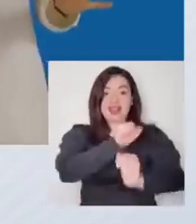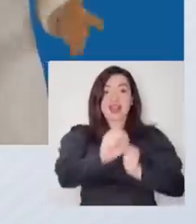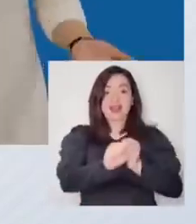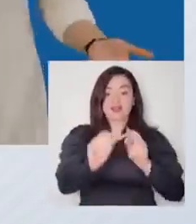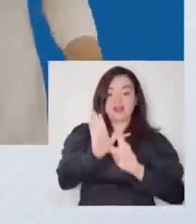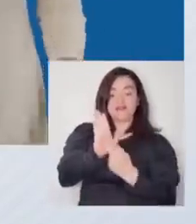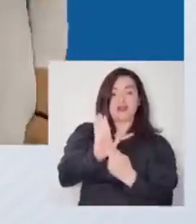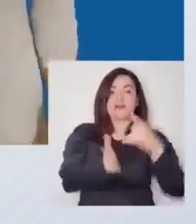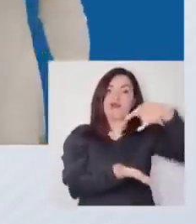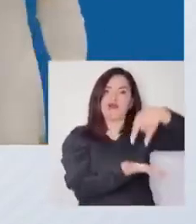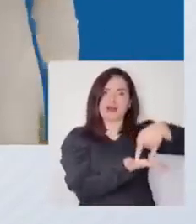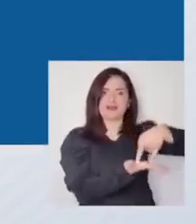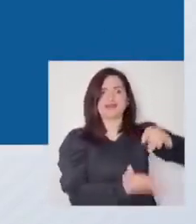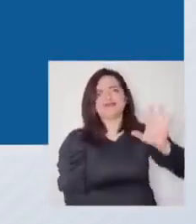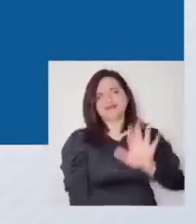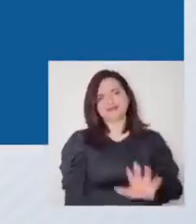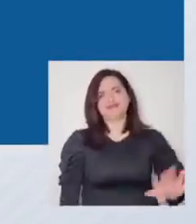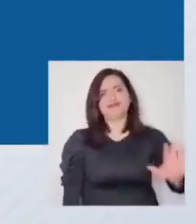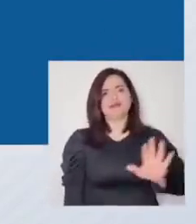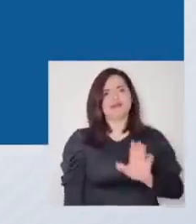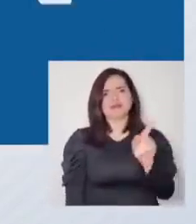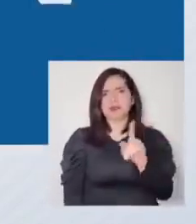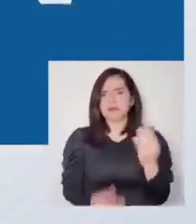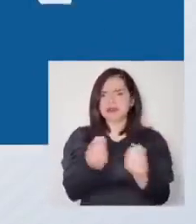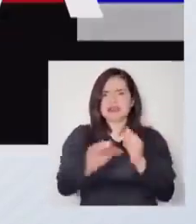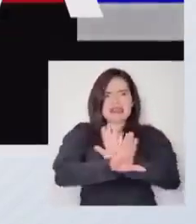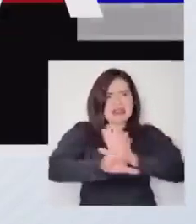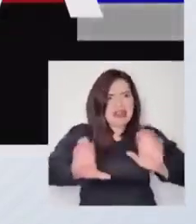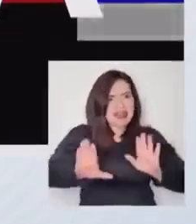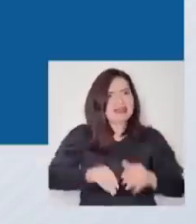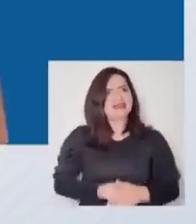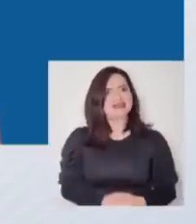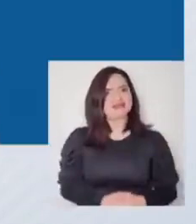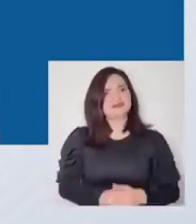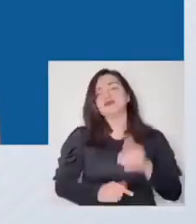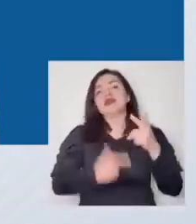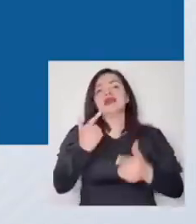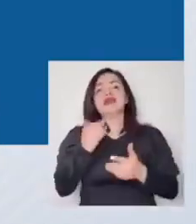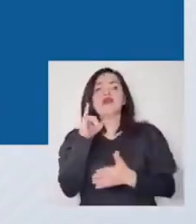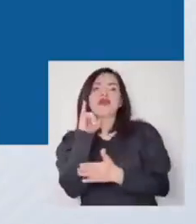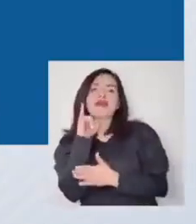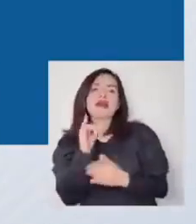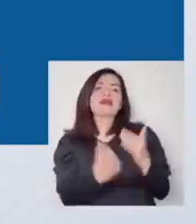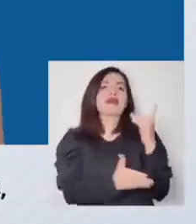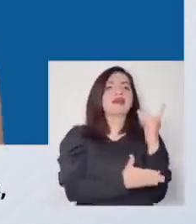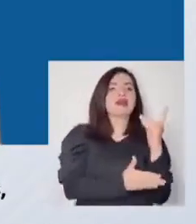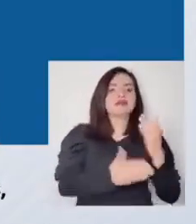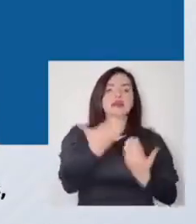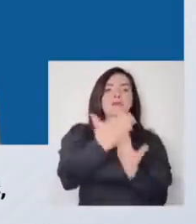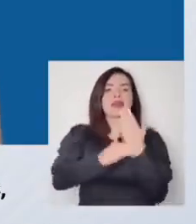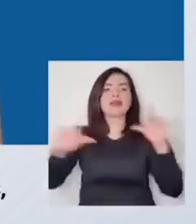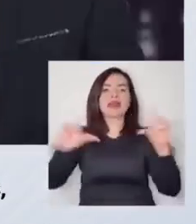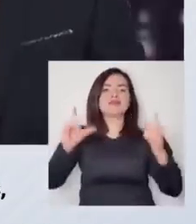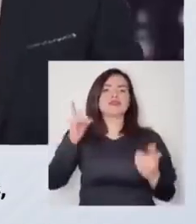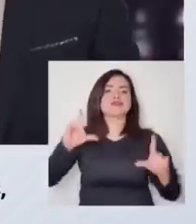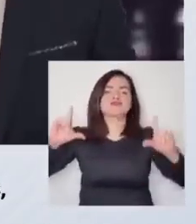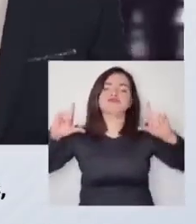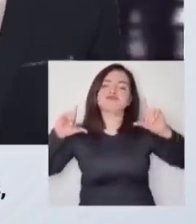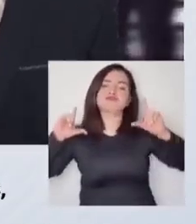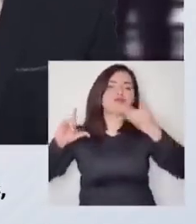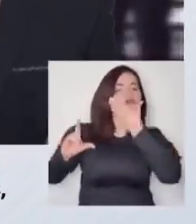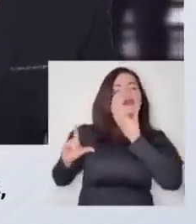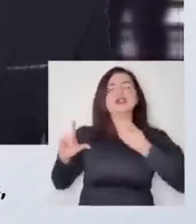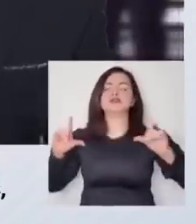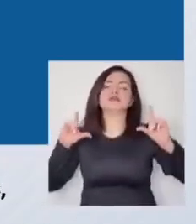años con la reforma en el Congreso. Y no ha pasado nada. Políticos de izquierda y derecha desfilaban a los matinales